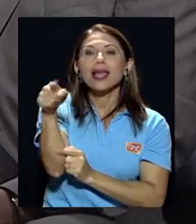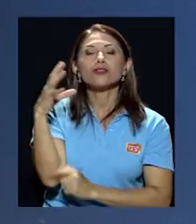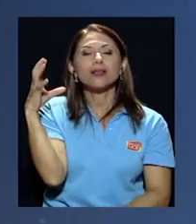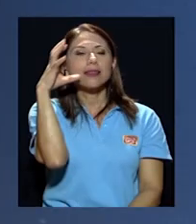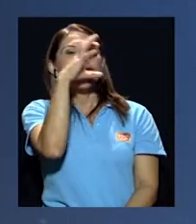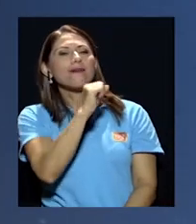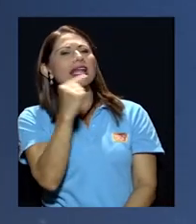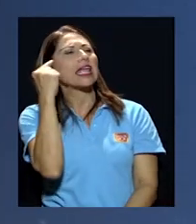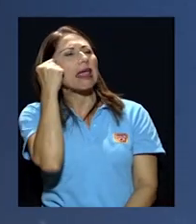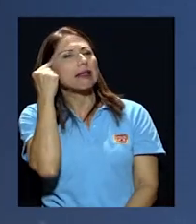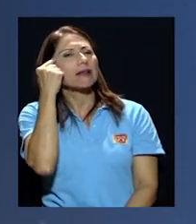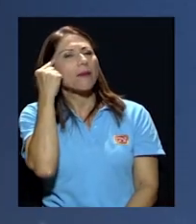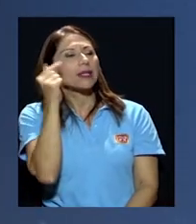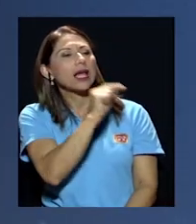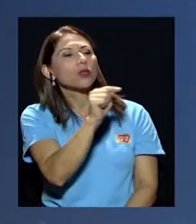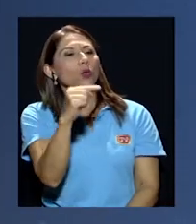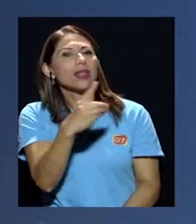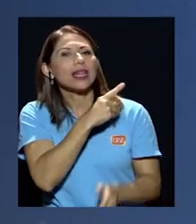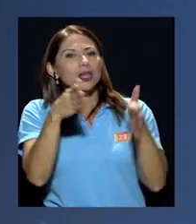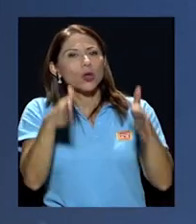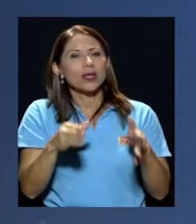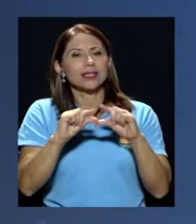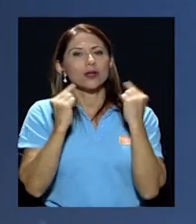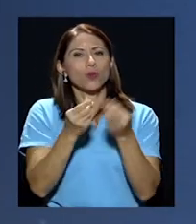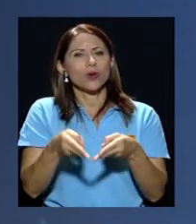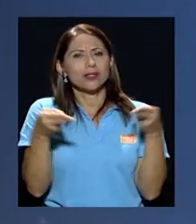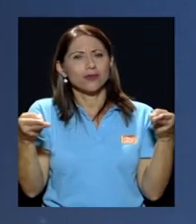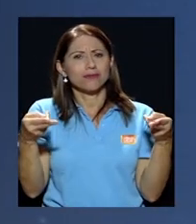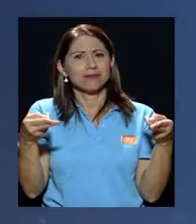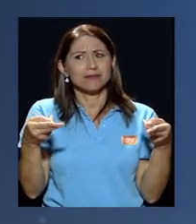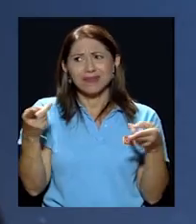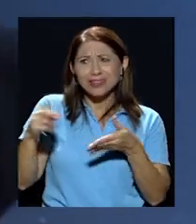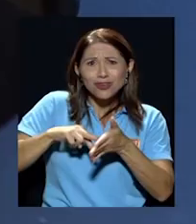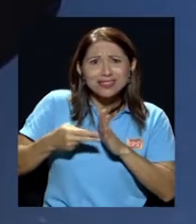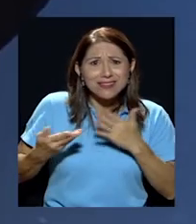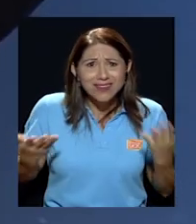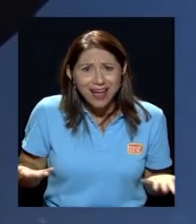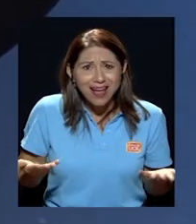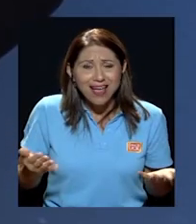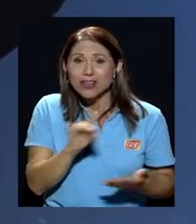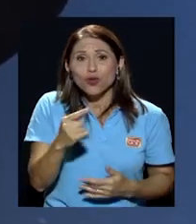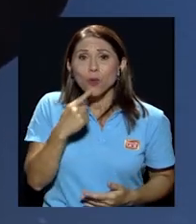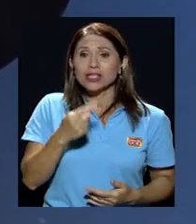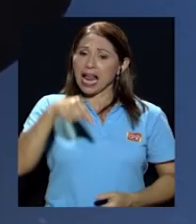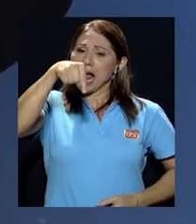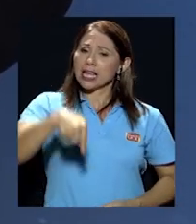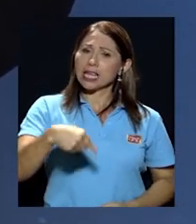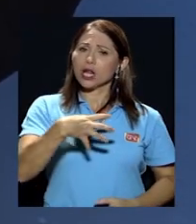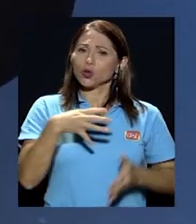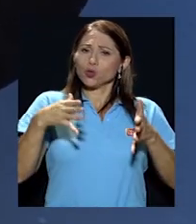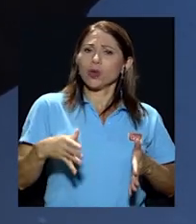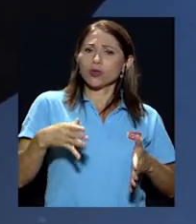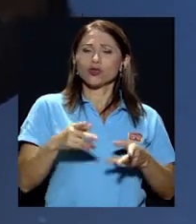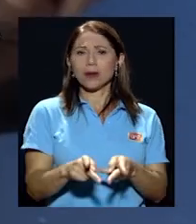los directores del grupo Nación no es eso tirar línea no es llegar y decir aquí nosotros los dueños del periódico